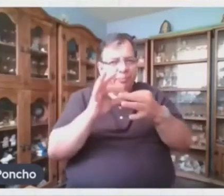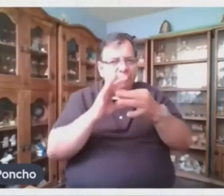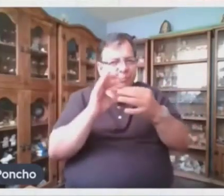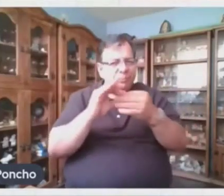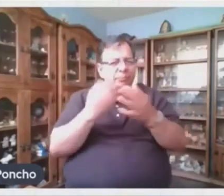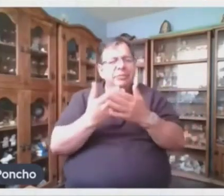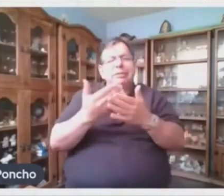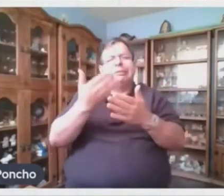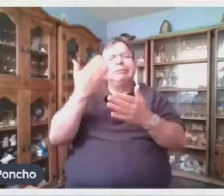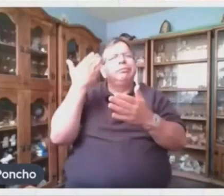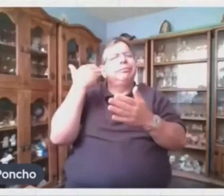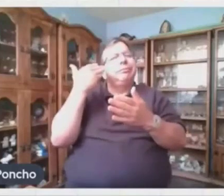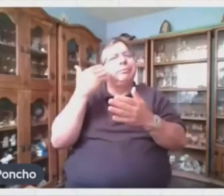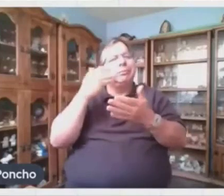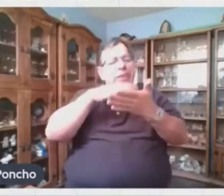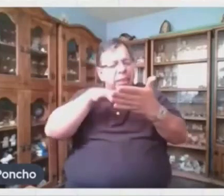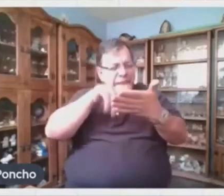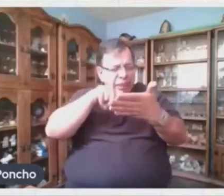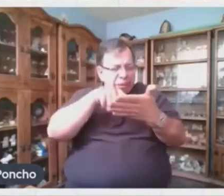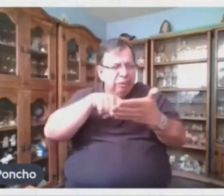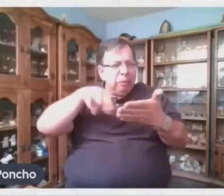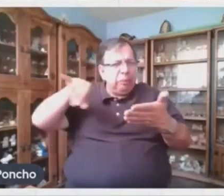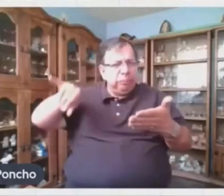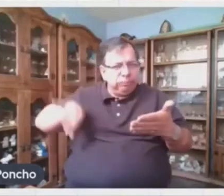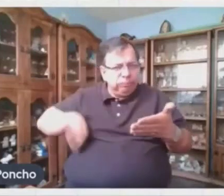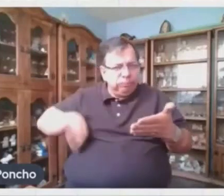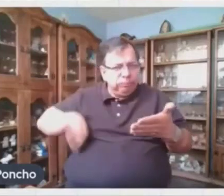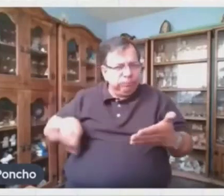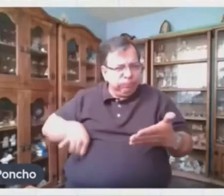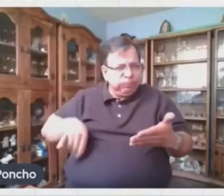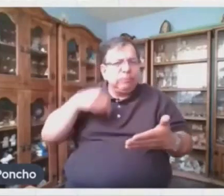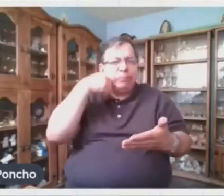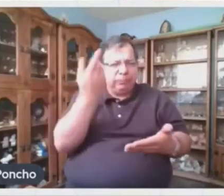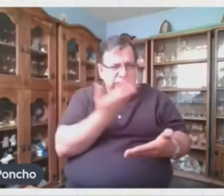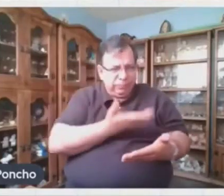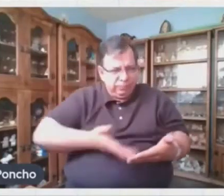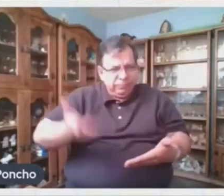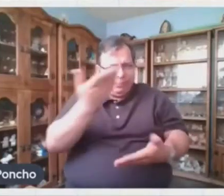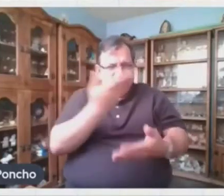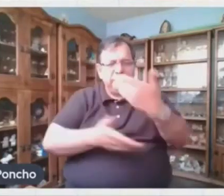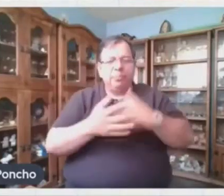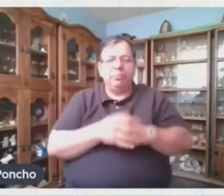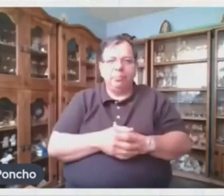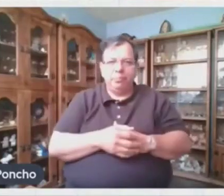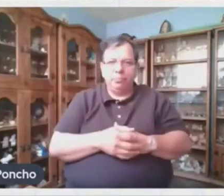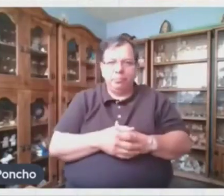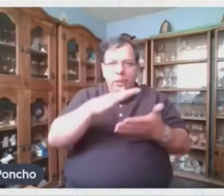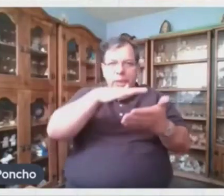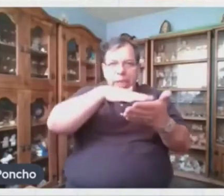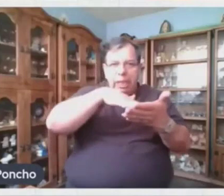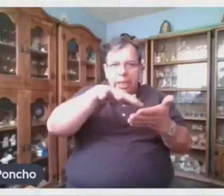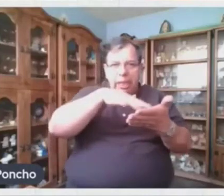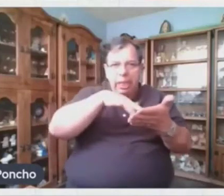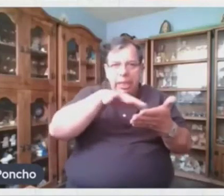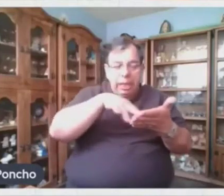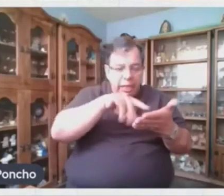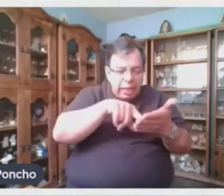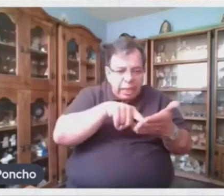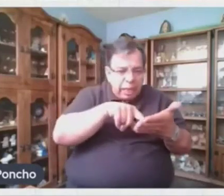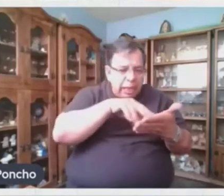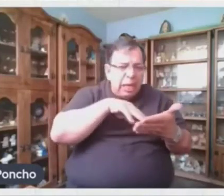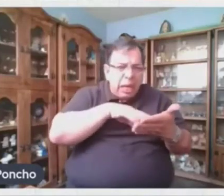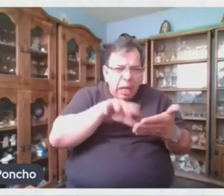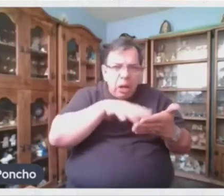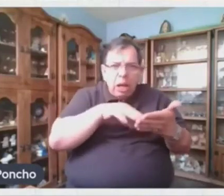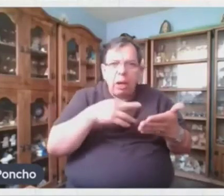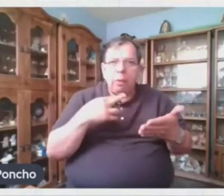algo súper interesante y me gustaría contárselo a todas y todos. ¿Sabían que leer mejora cómo hablamos? Y